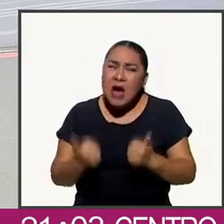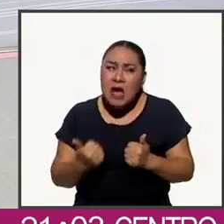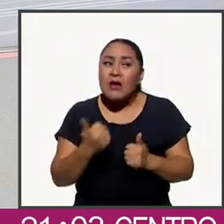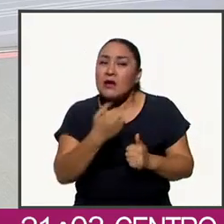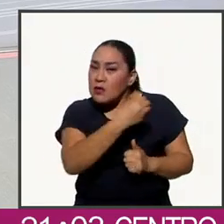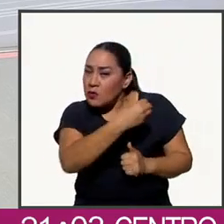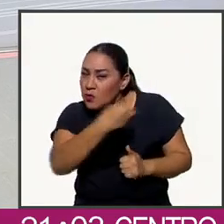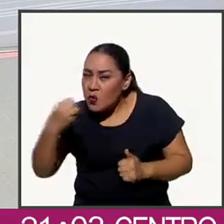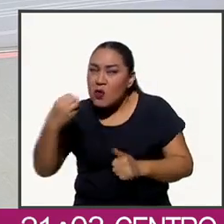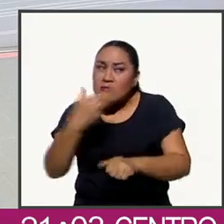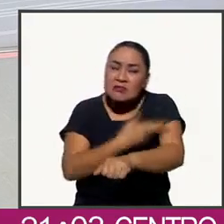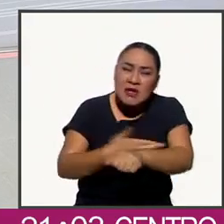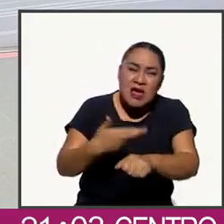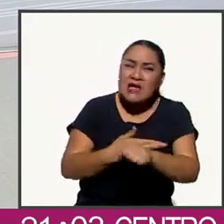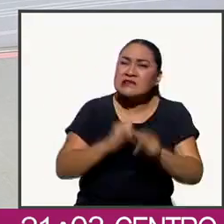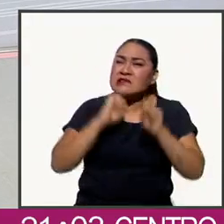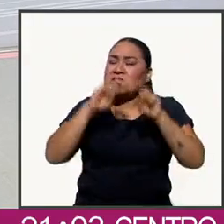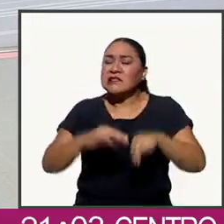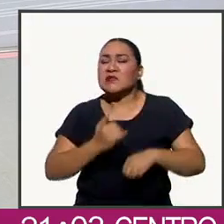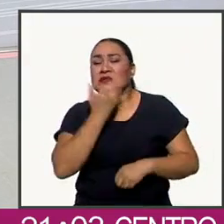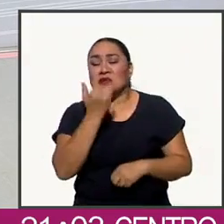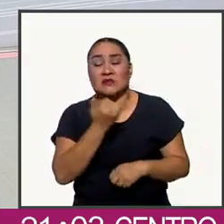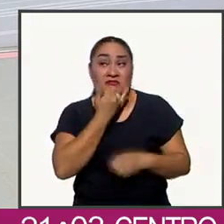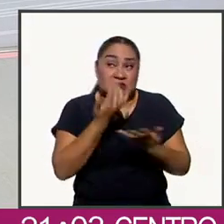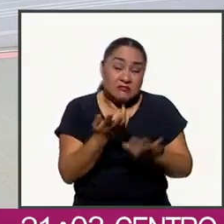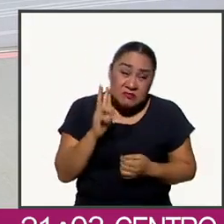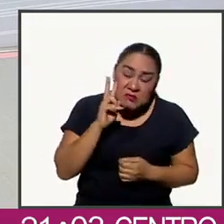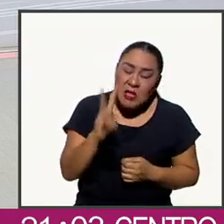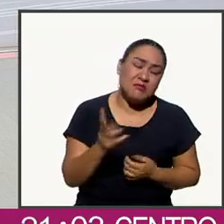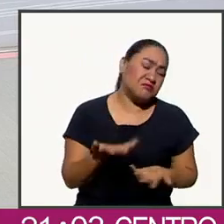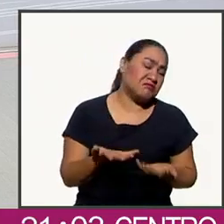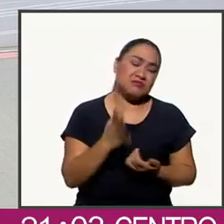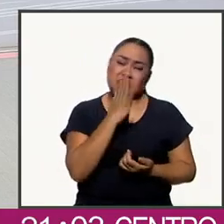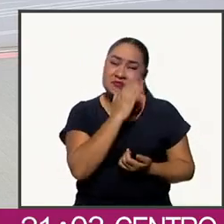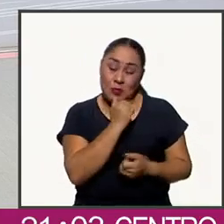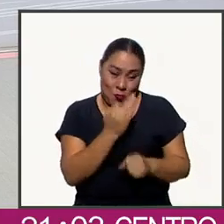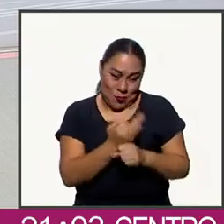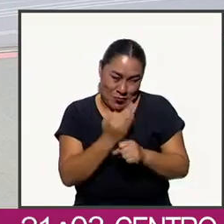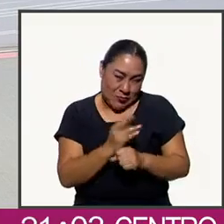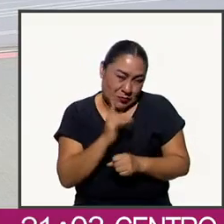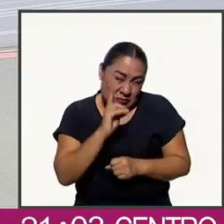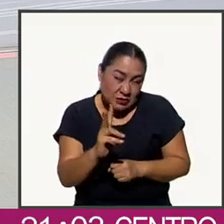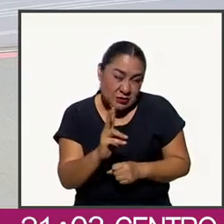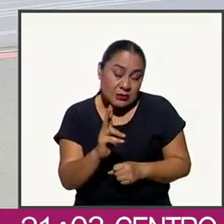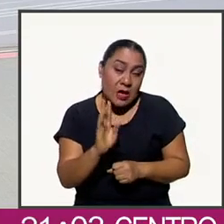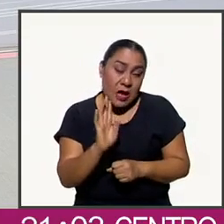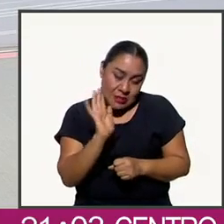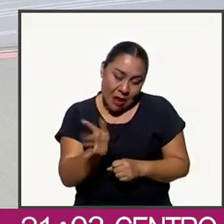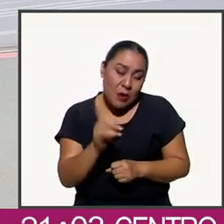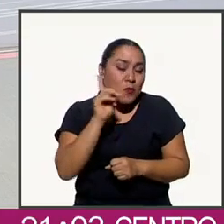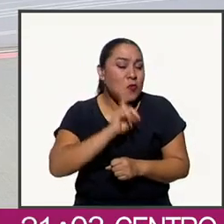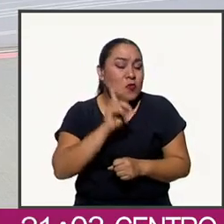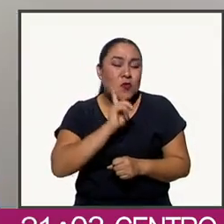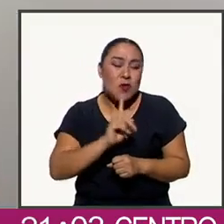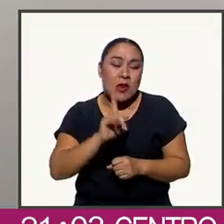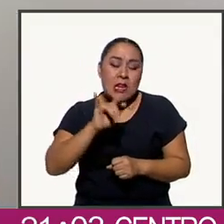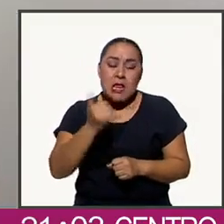procesos delimitados. Y así no se puede. Es la crónica de una renuncia anunciada. Vamos a ver eso.